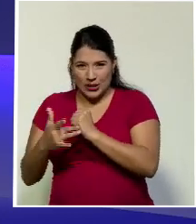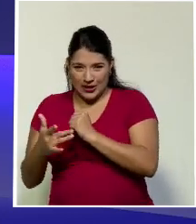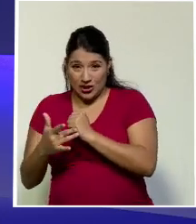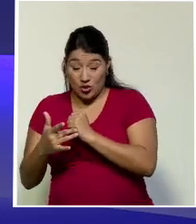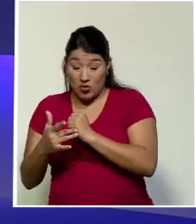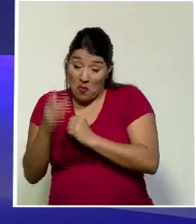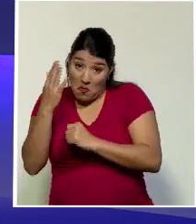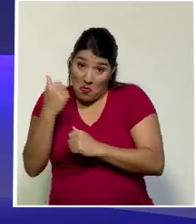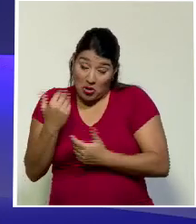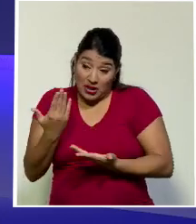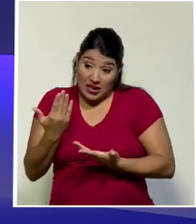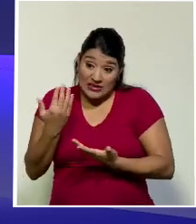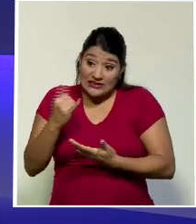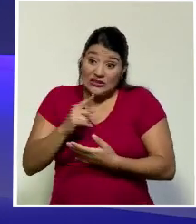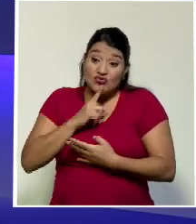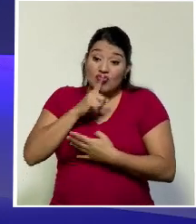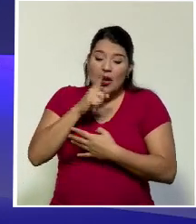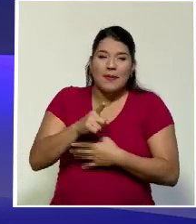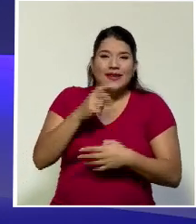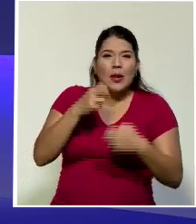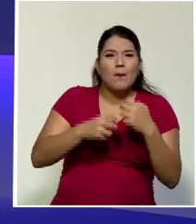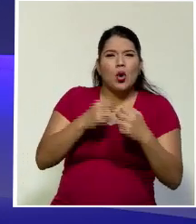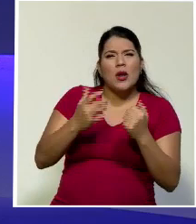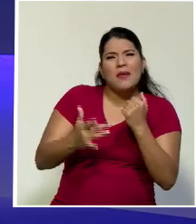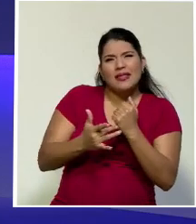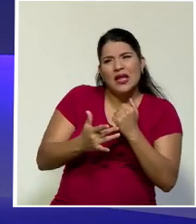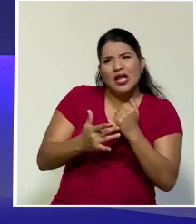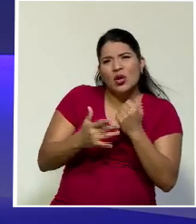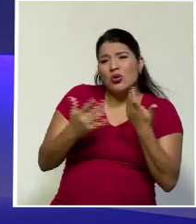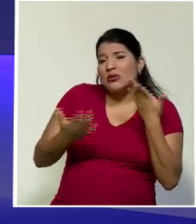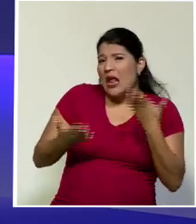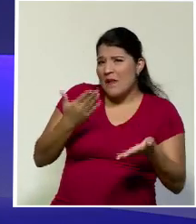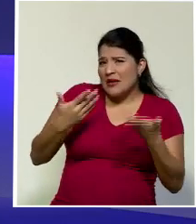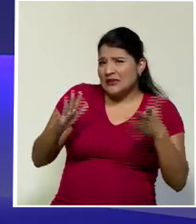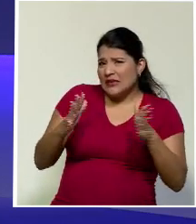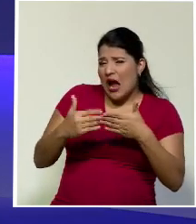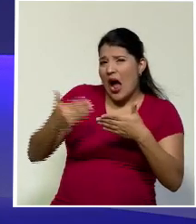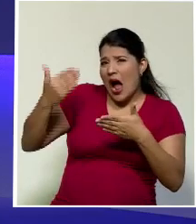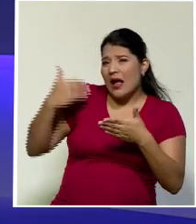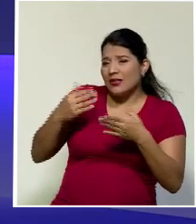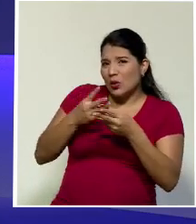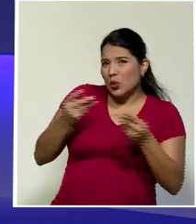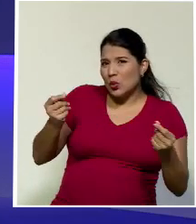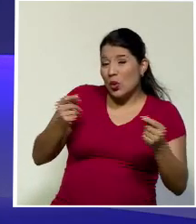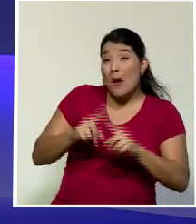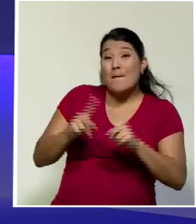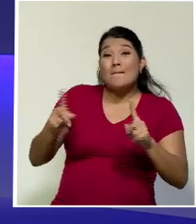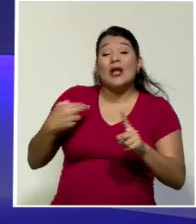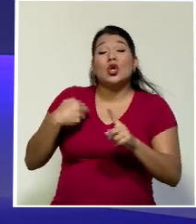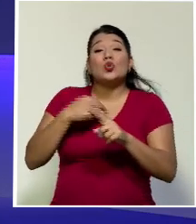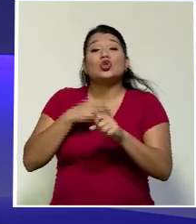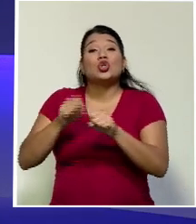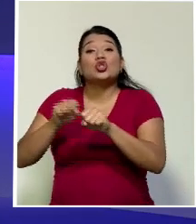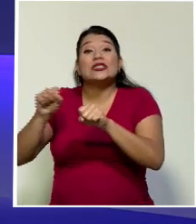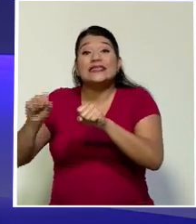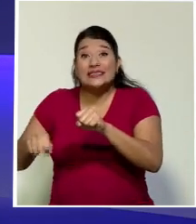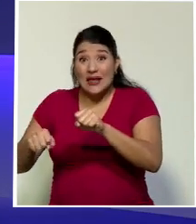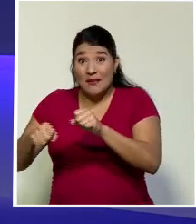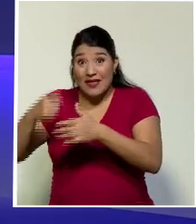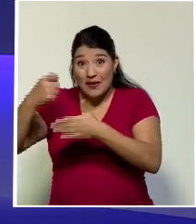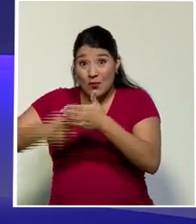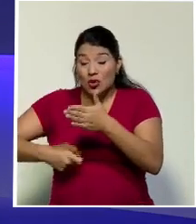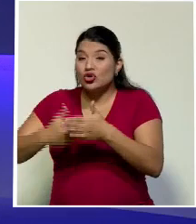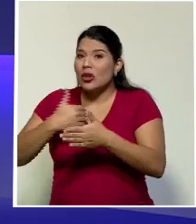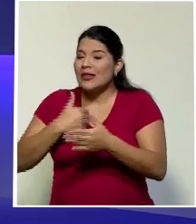hubiésemos podido resolver los problemas desde hace mucho tiempo. Nuestro sistema tributario tiene una serie de falencias que se ven